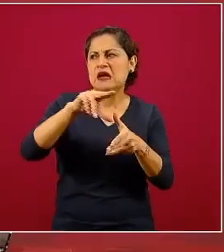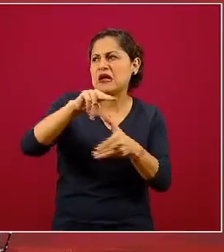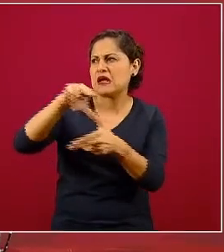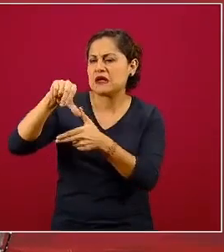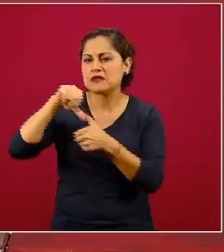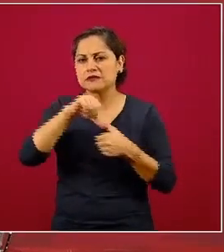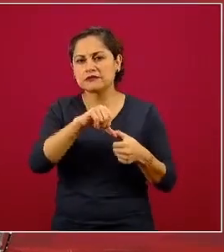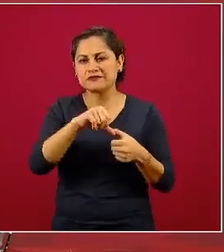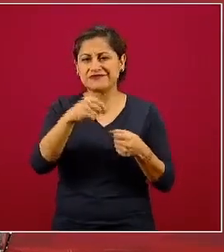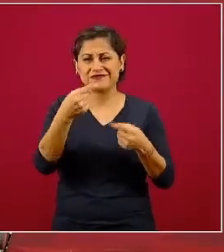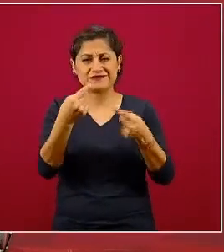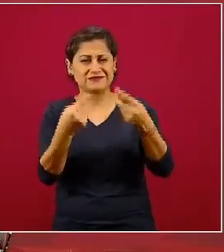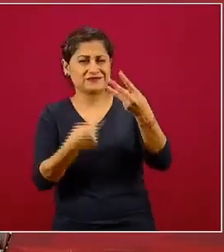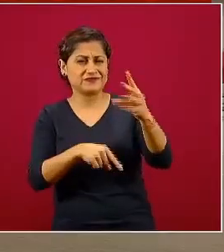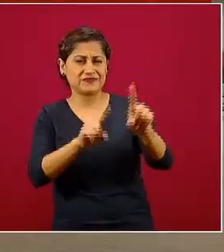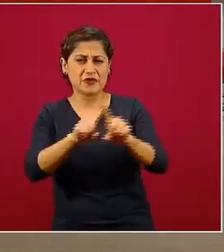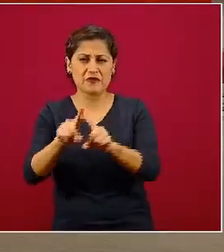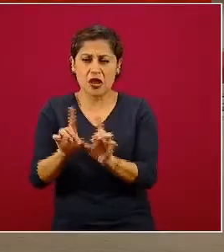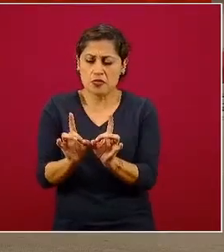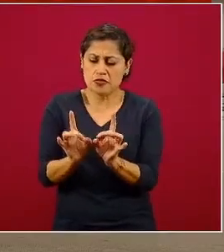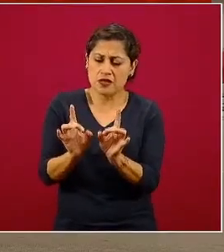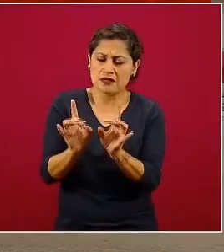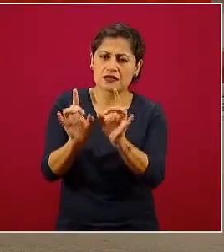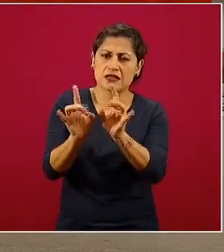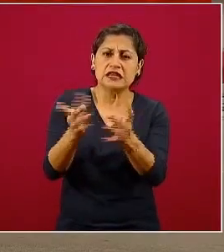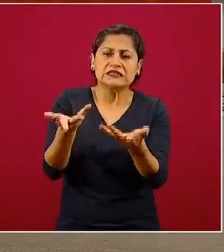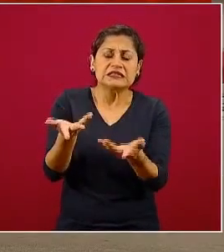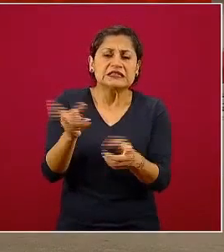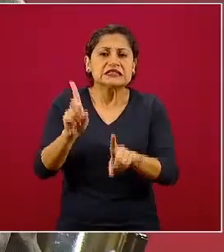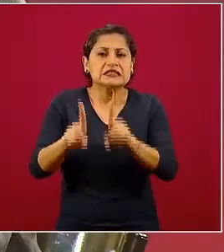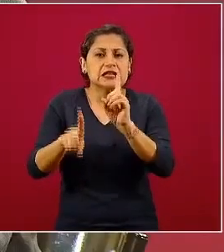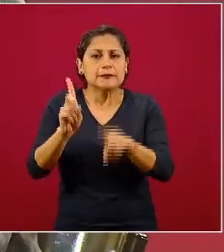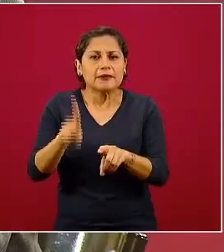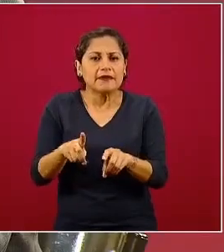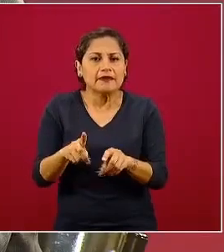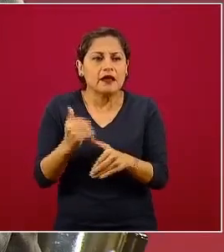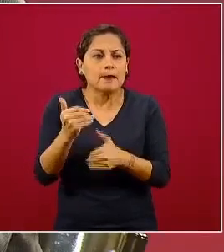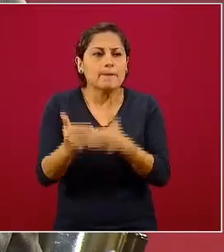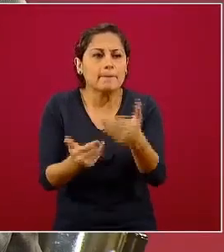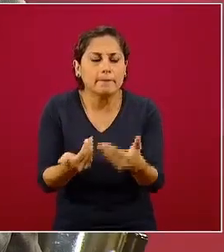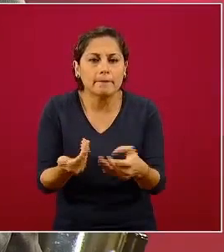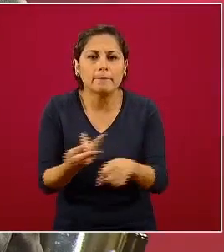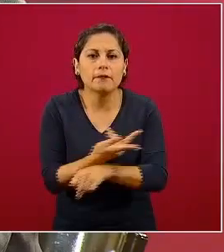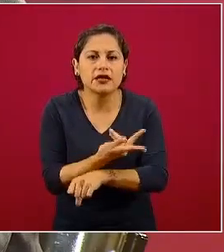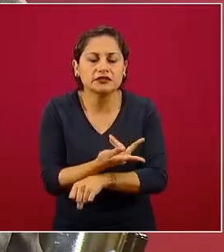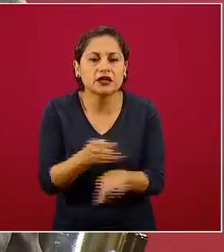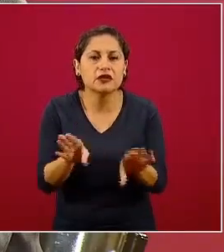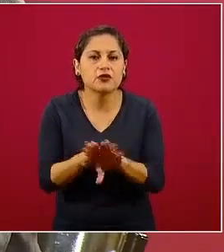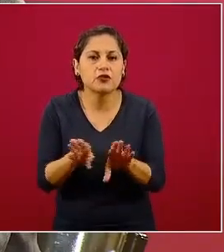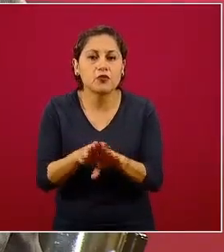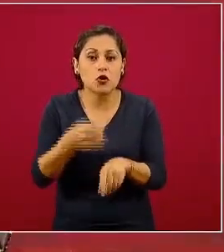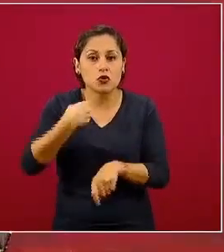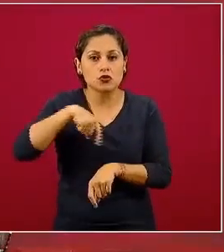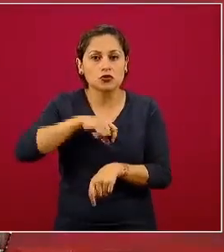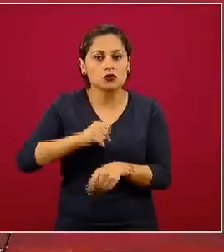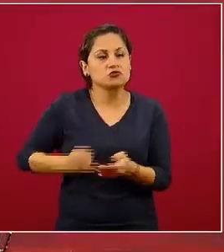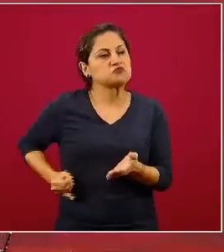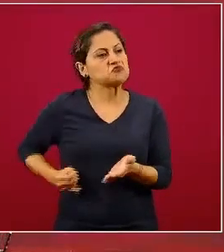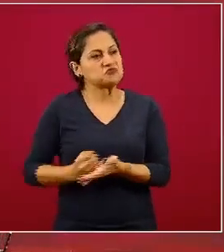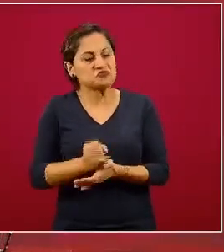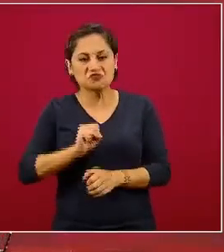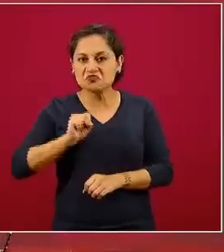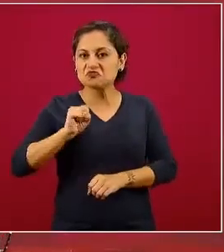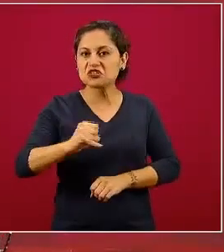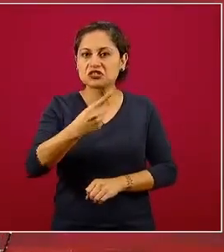dependen de muchas variables, de muchas condiciones, no deben predecirse como si pudieran ser